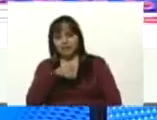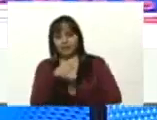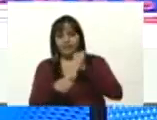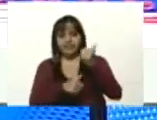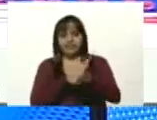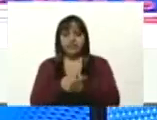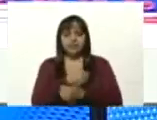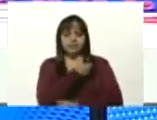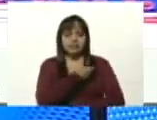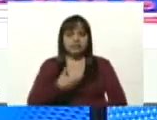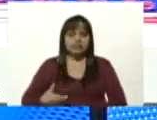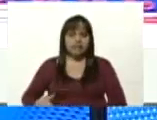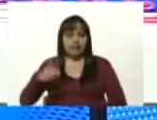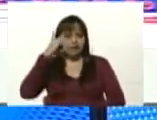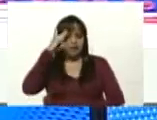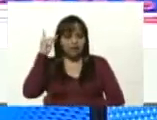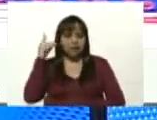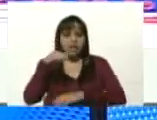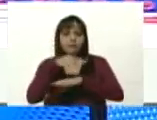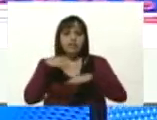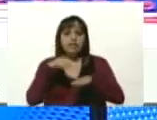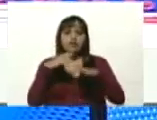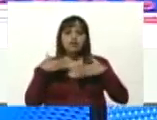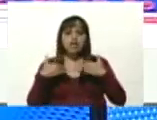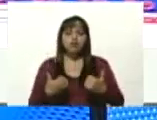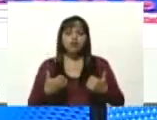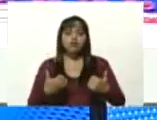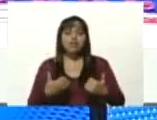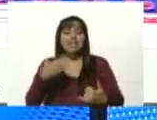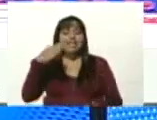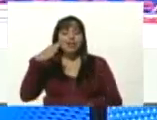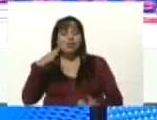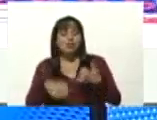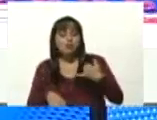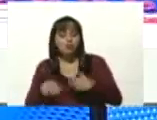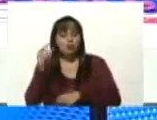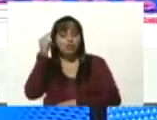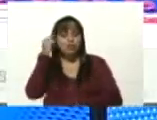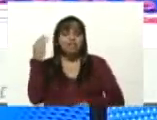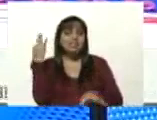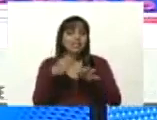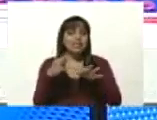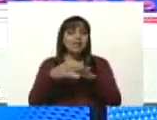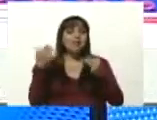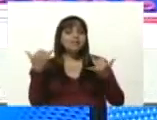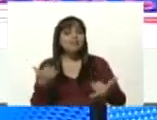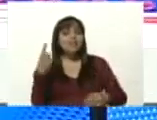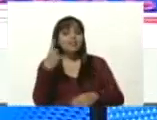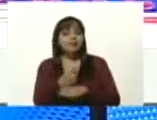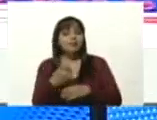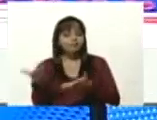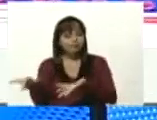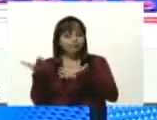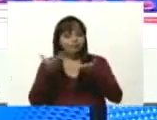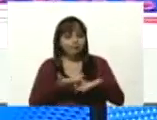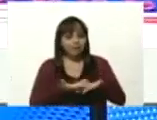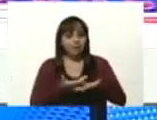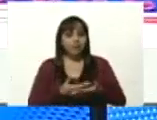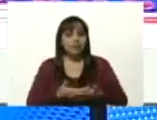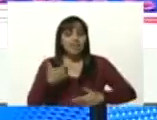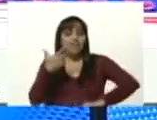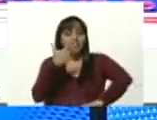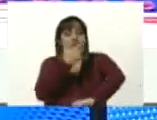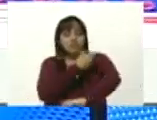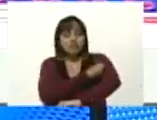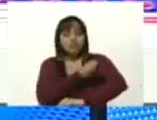ministro de salud que a finales de este mes de septiembre ya debemos tener en nuestras manos la